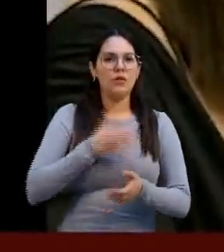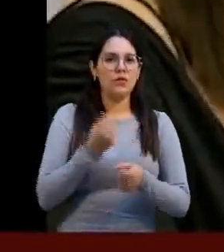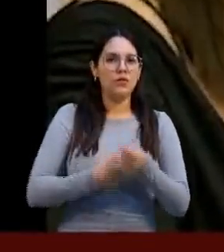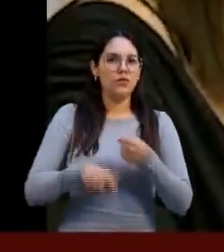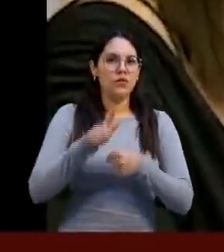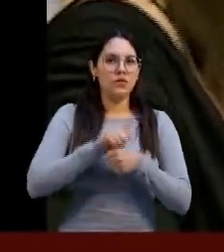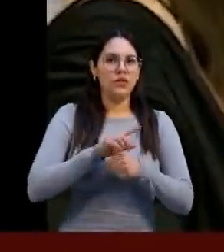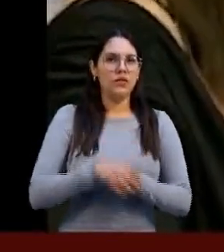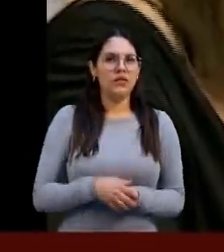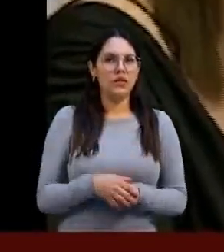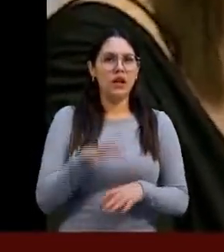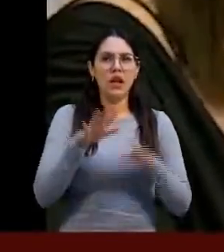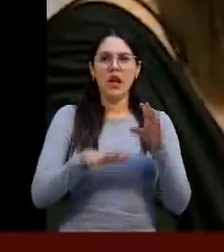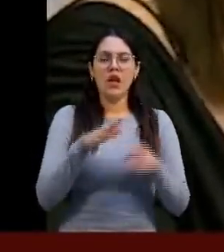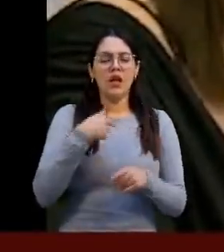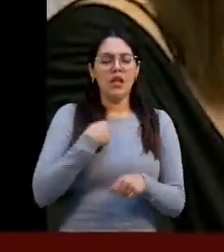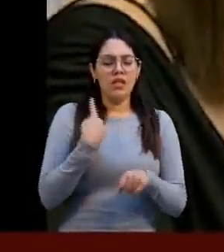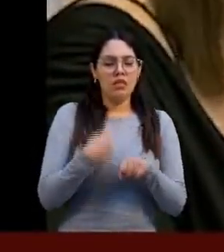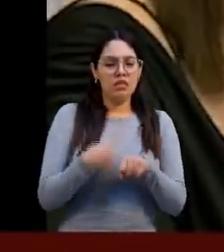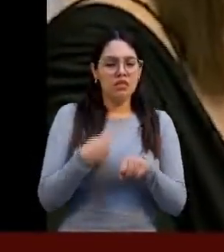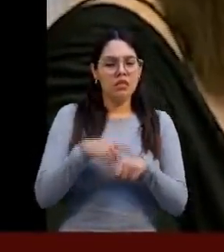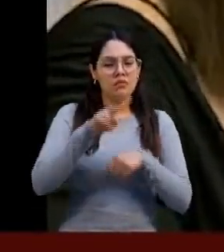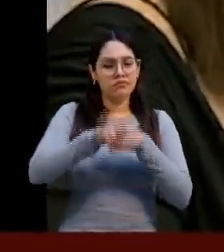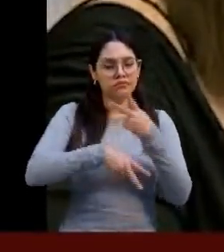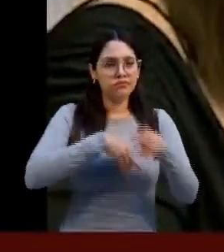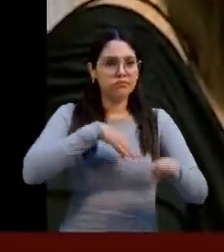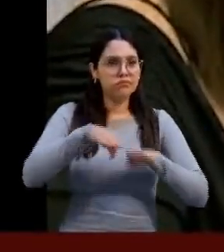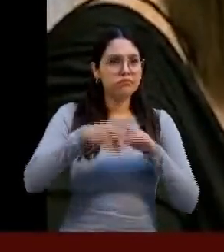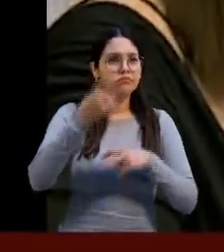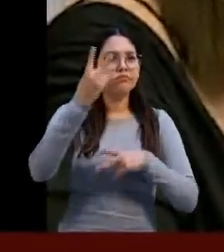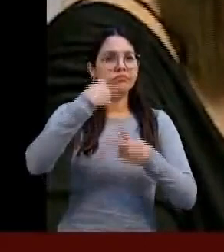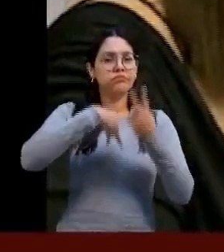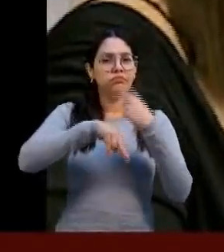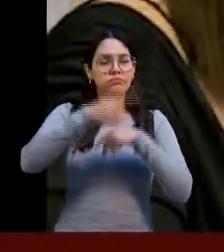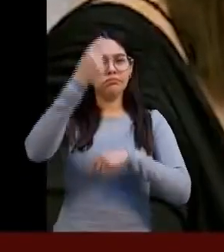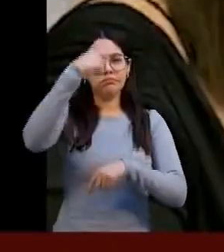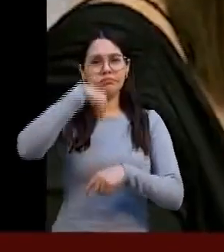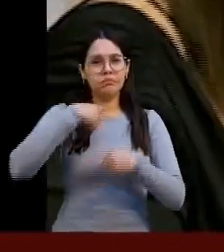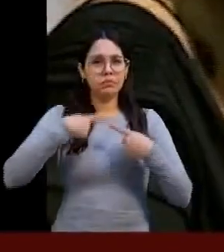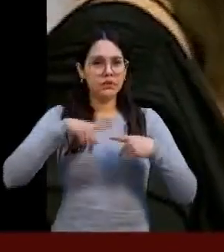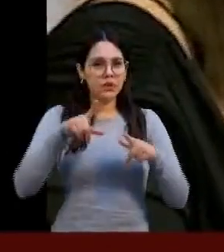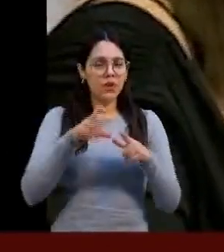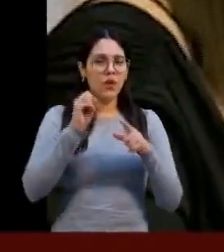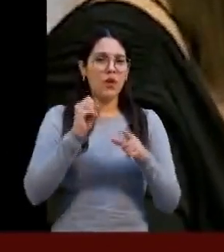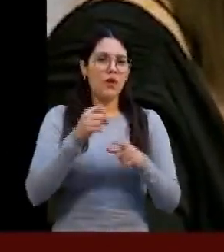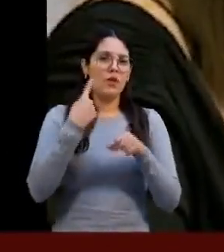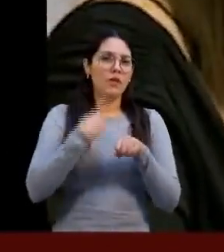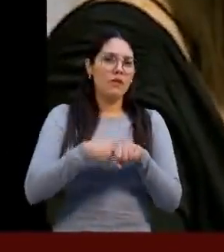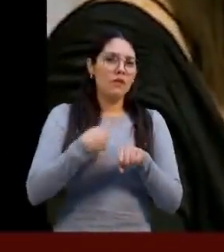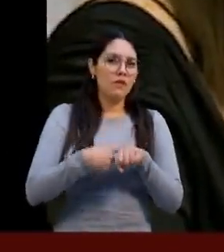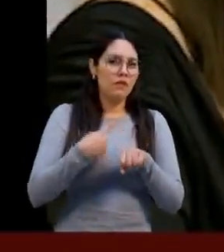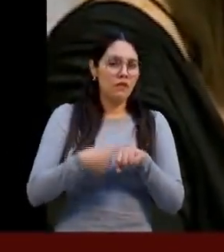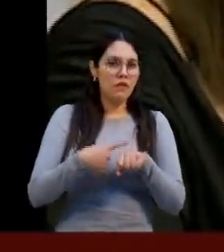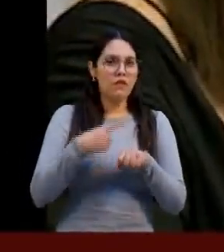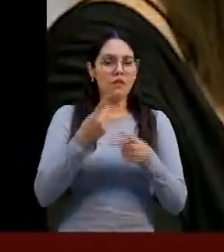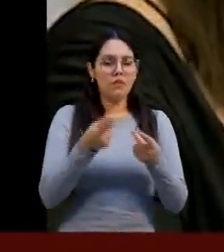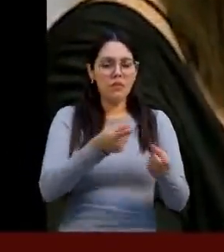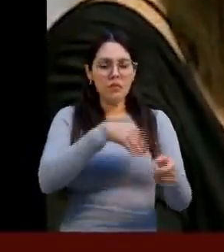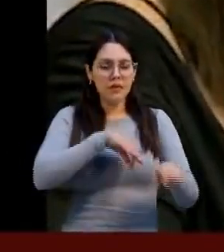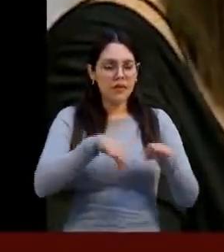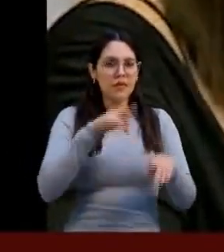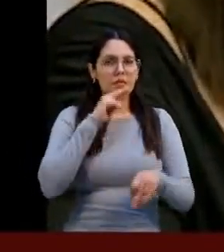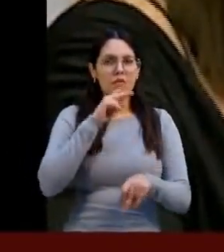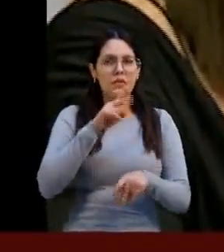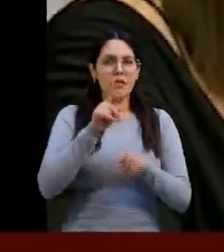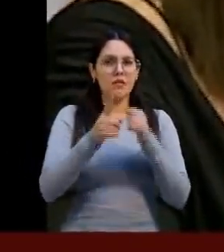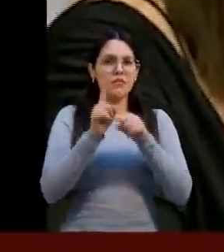enfermos y que esto afecte tanto de manera personal como también en la parte de la productividad de